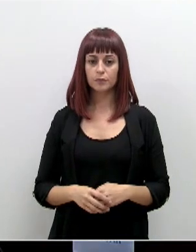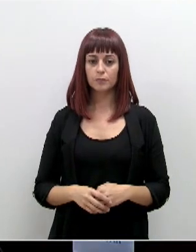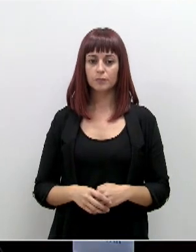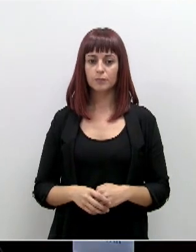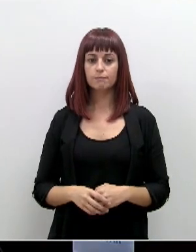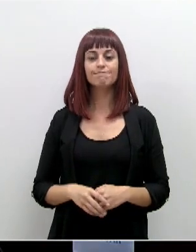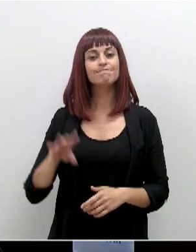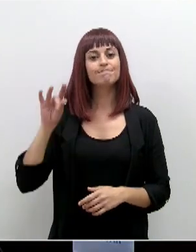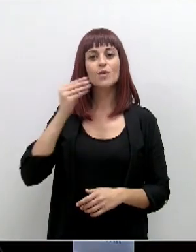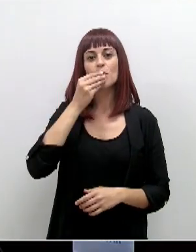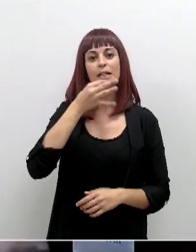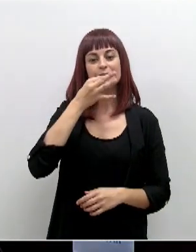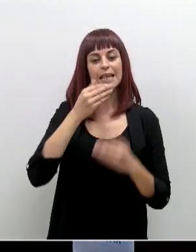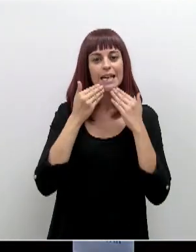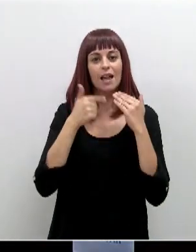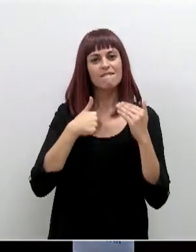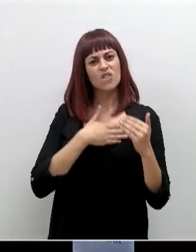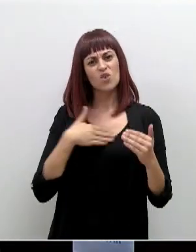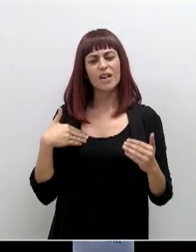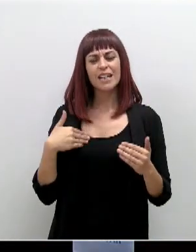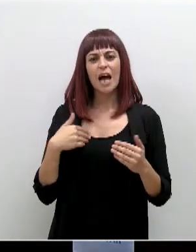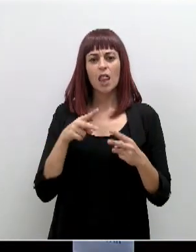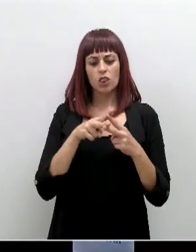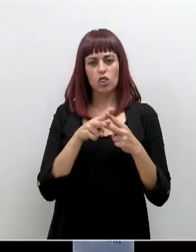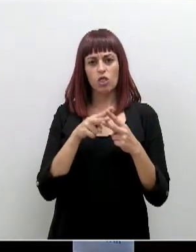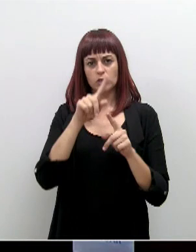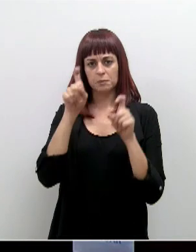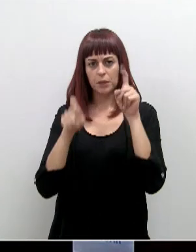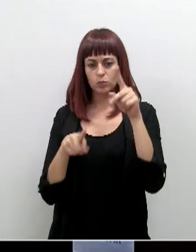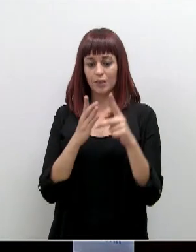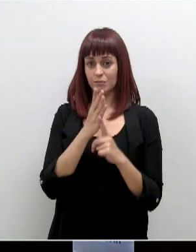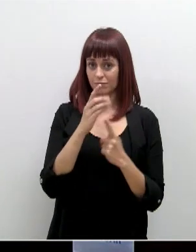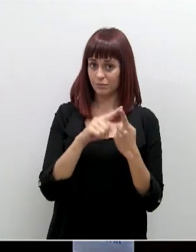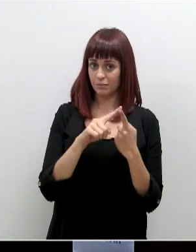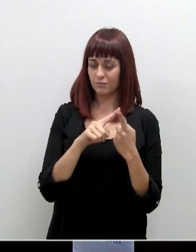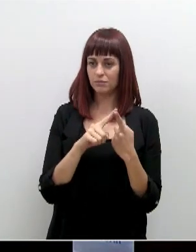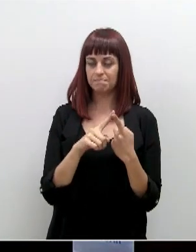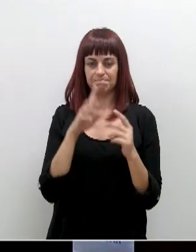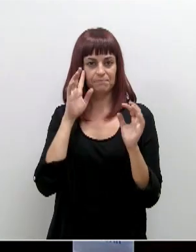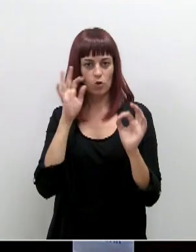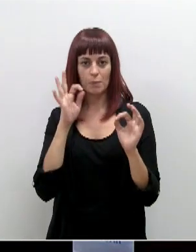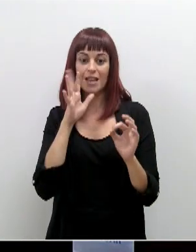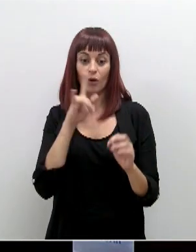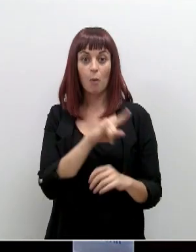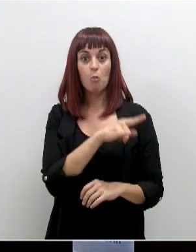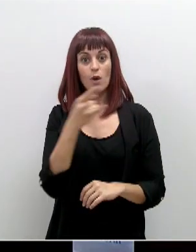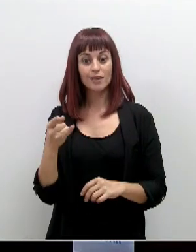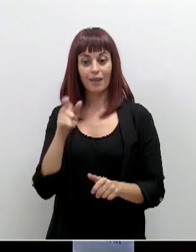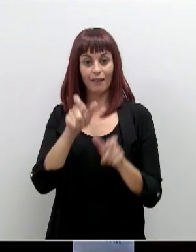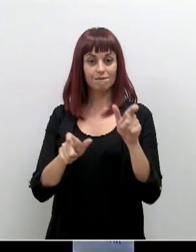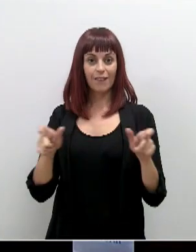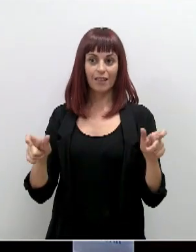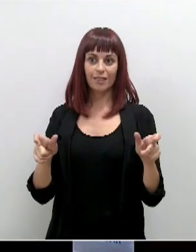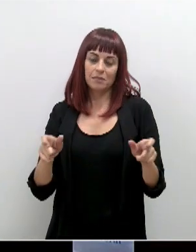Sí, buenas tardes. Muchas gracias. Yo le gustaría hacerle dos preguntas. En primer lugar, bueno, una, lógicamente, en este puente mucha gente tenía